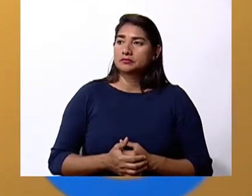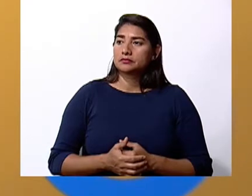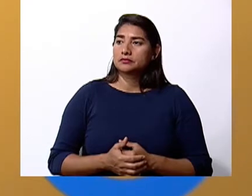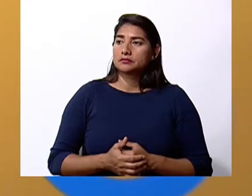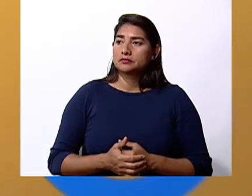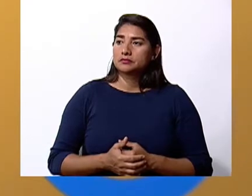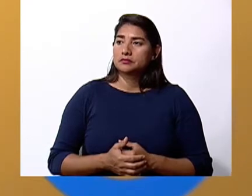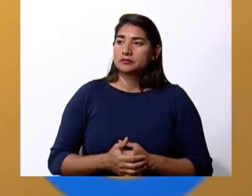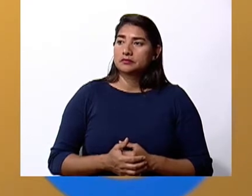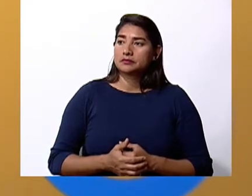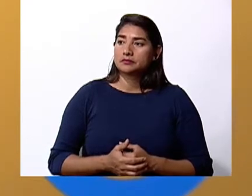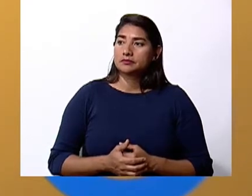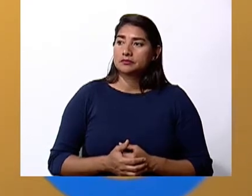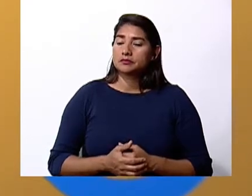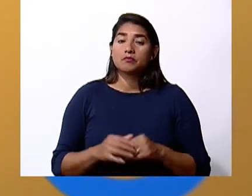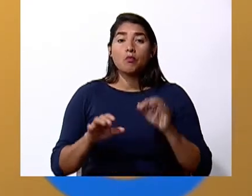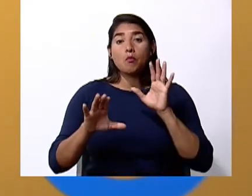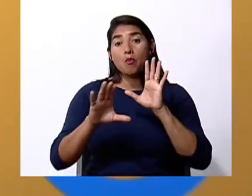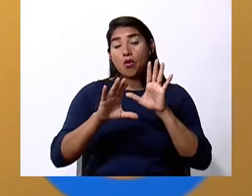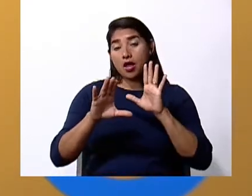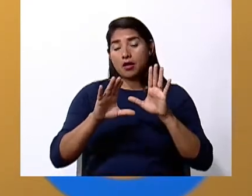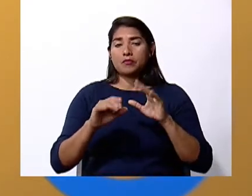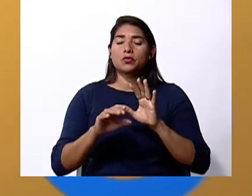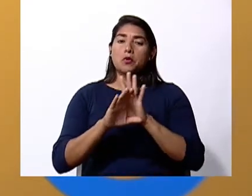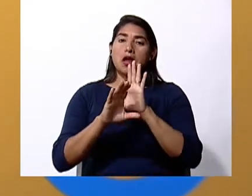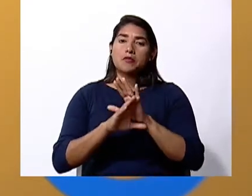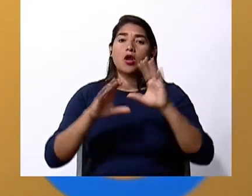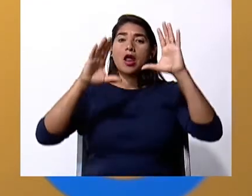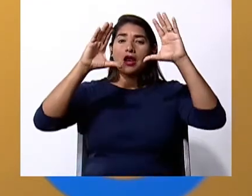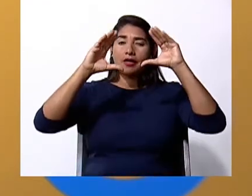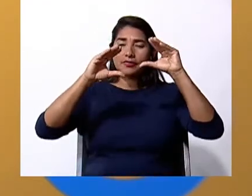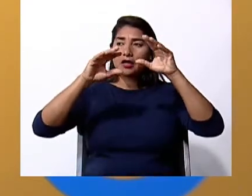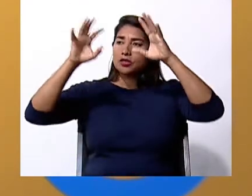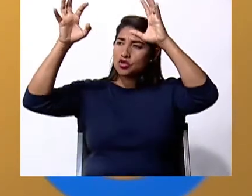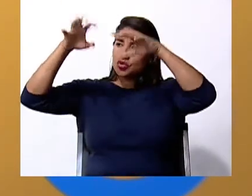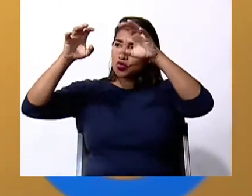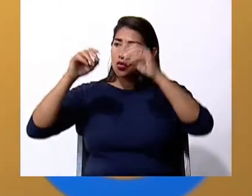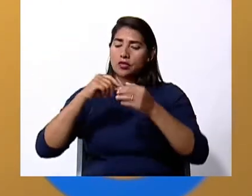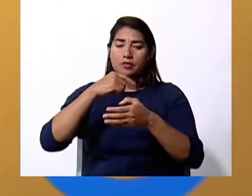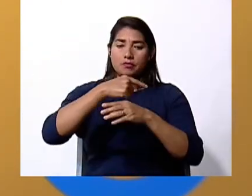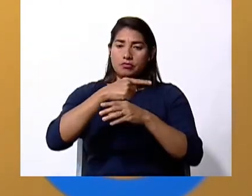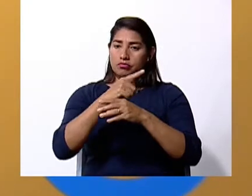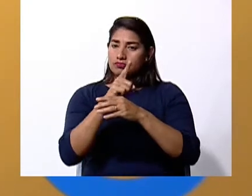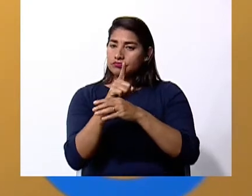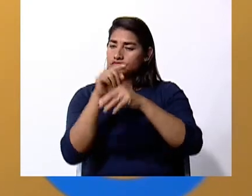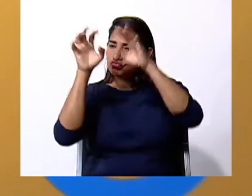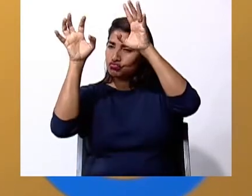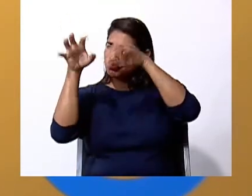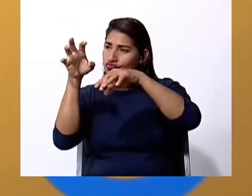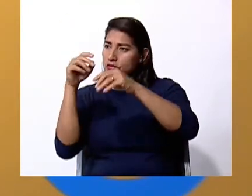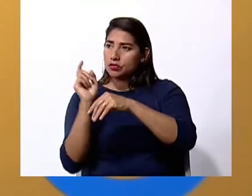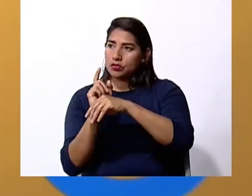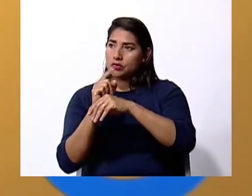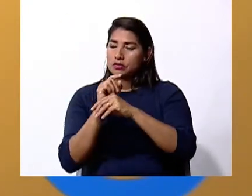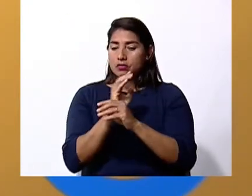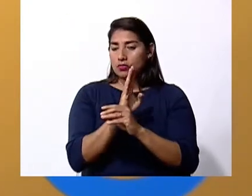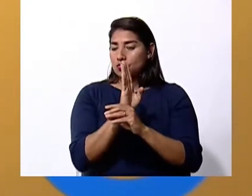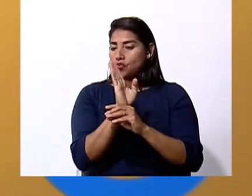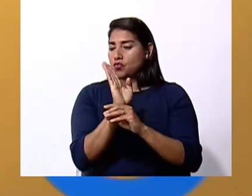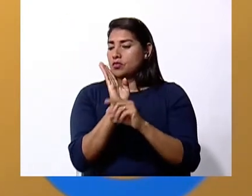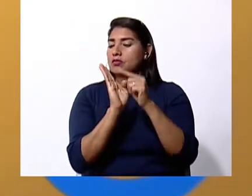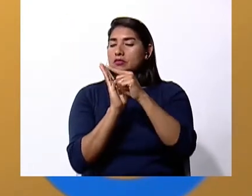si digamos, en la tarde está lloviendo, entonces una señala tarde y la otra te va a señalar